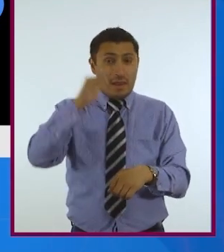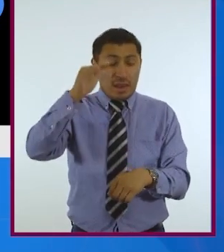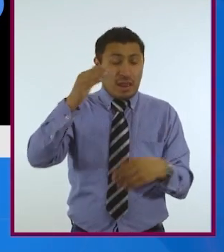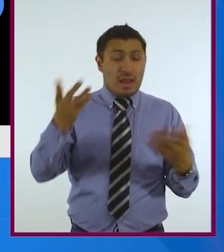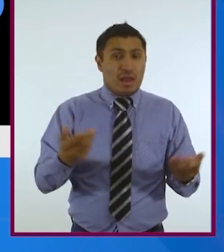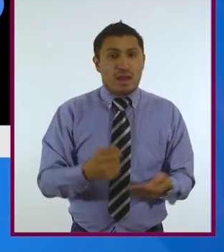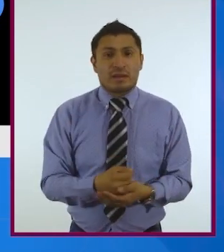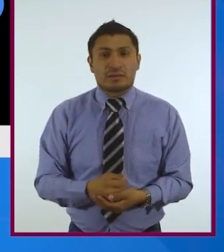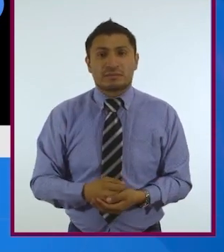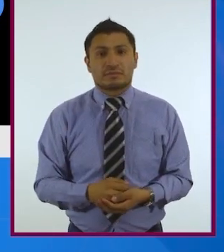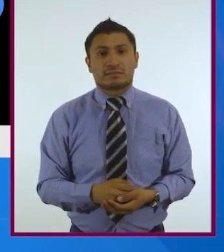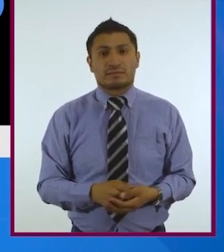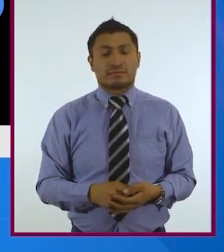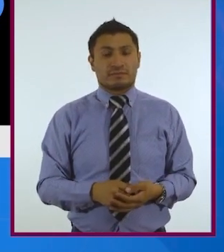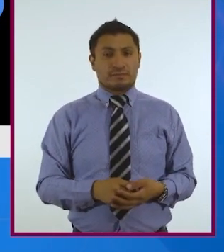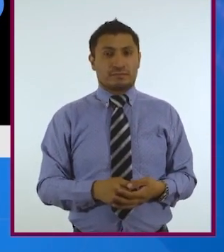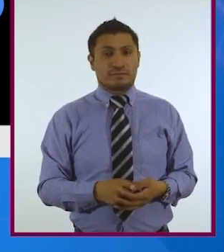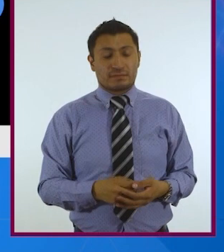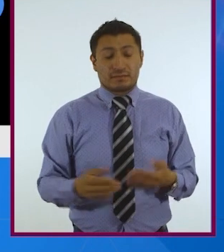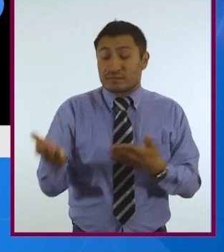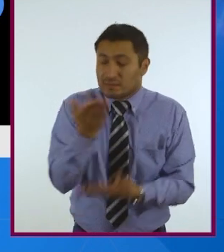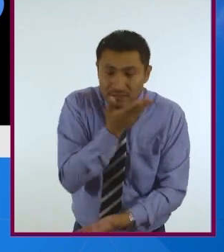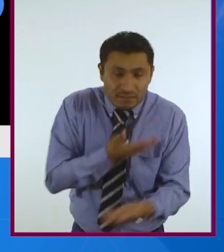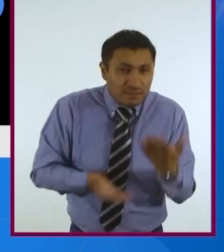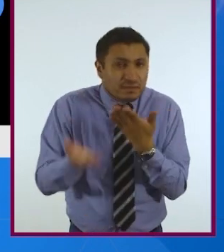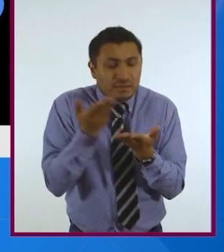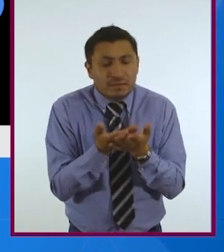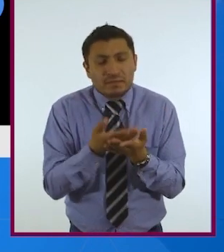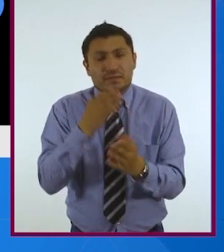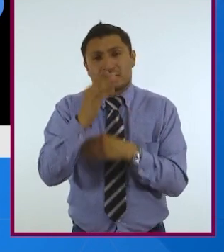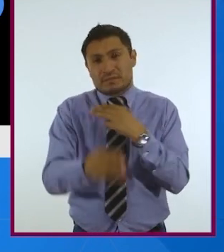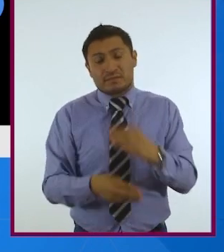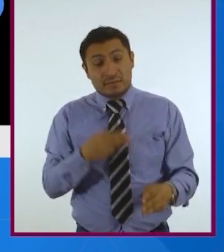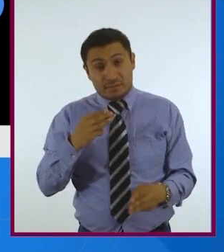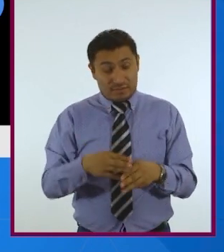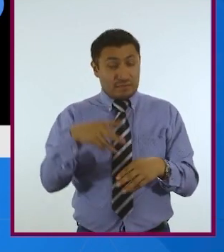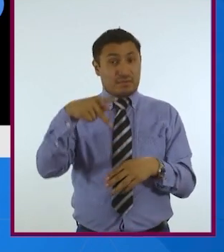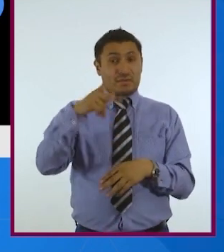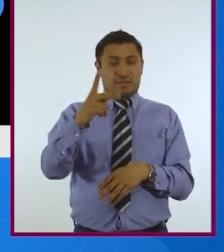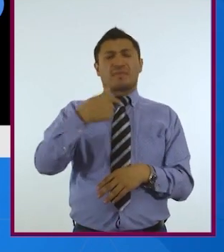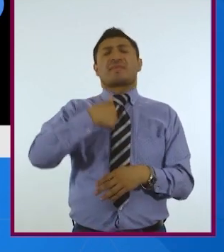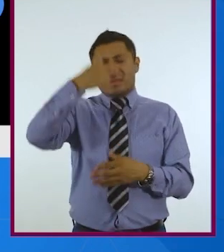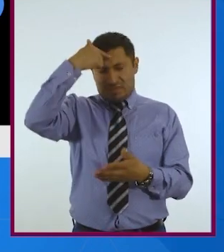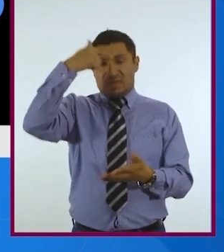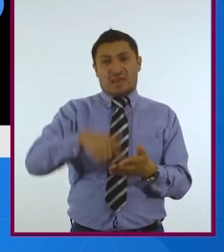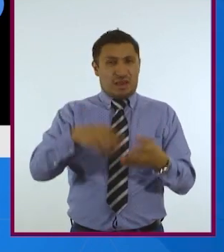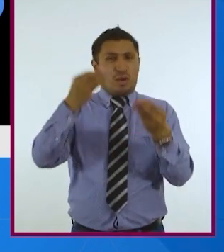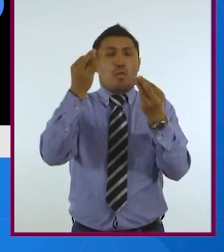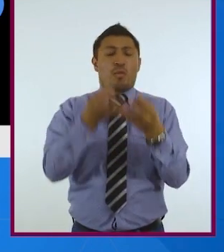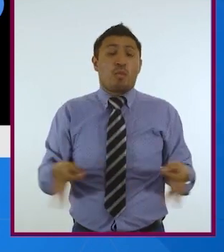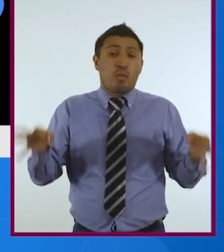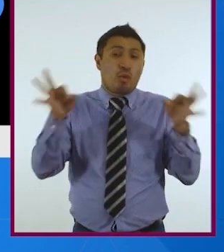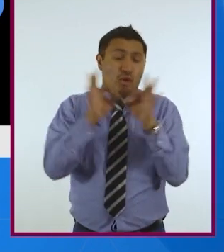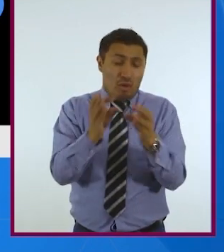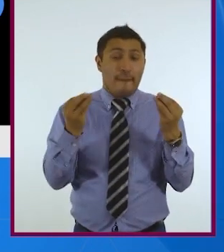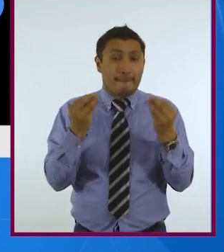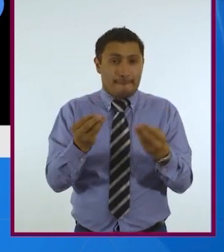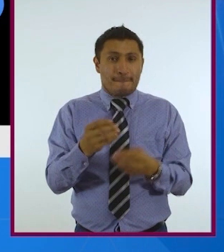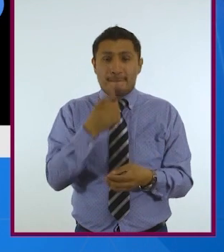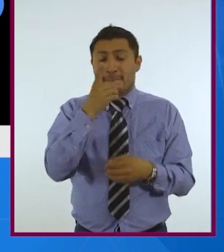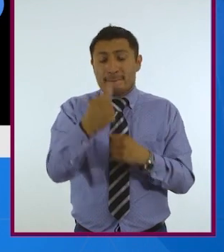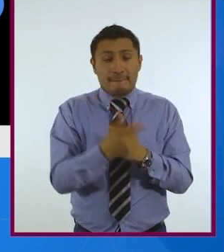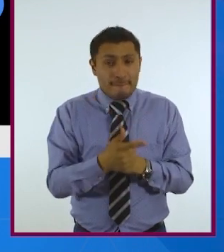convivibles con el planeta. Ahora, sí me parece importante resaltar algo.